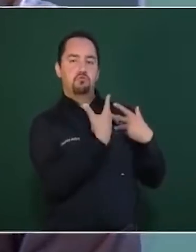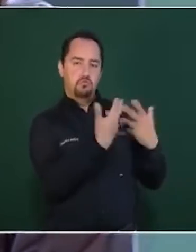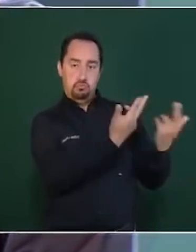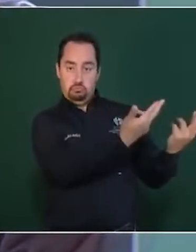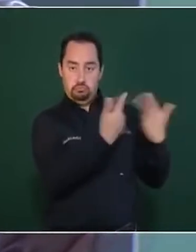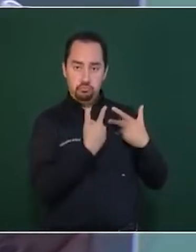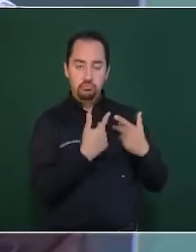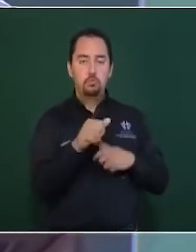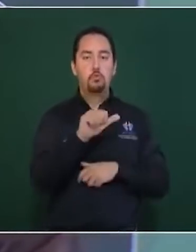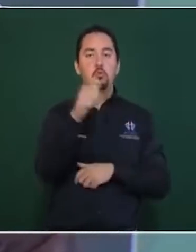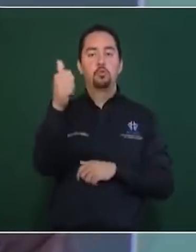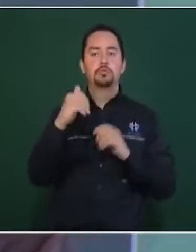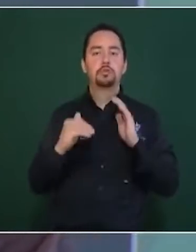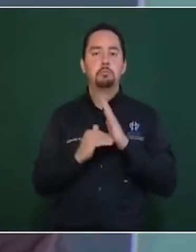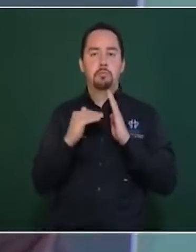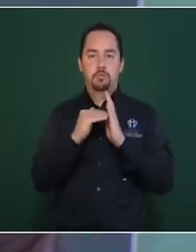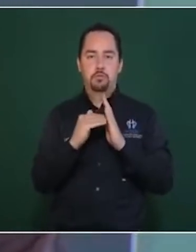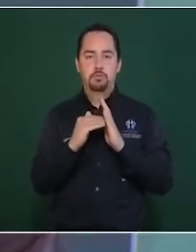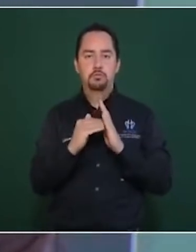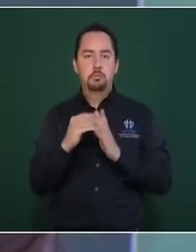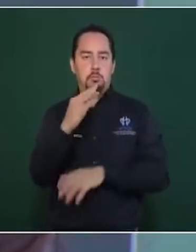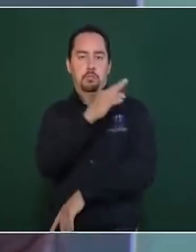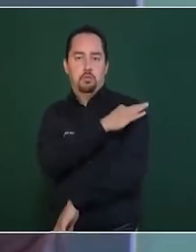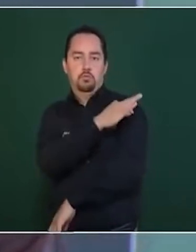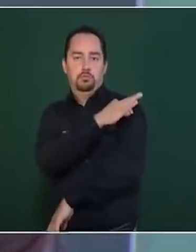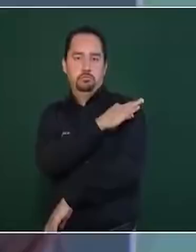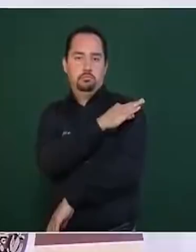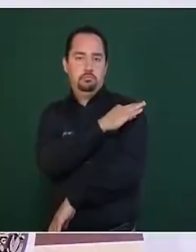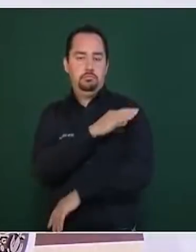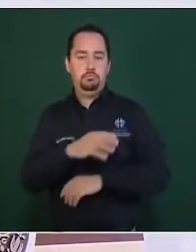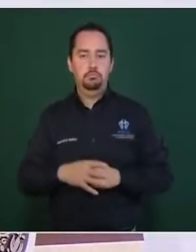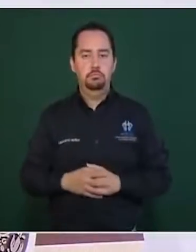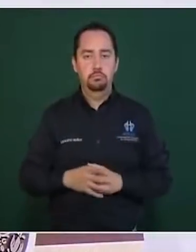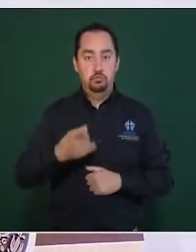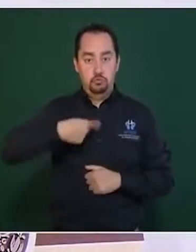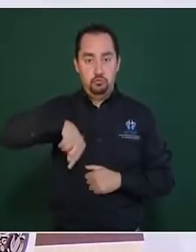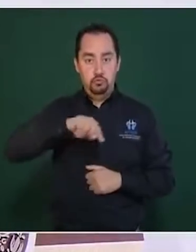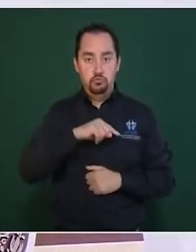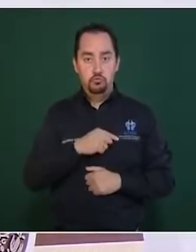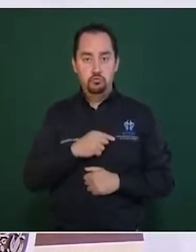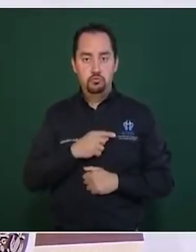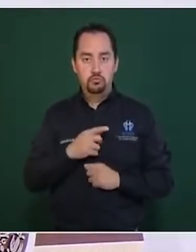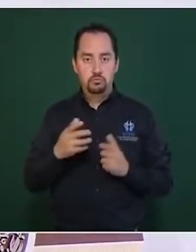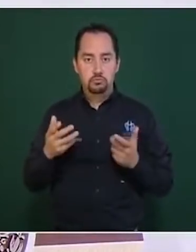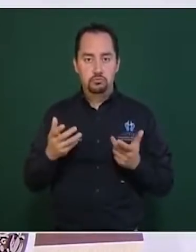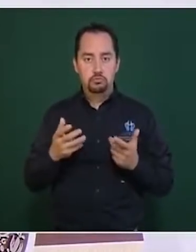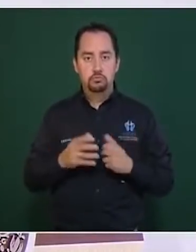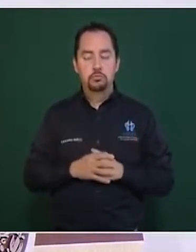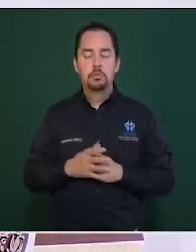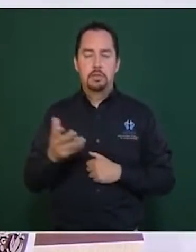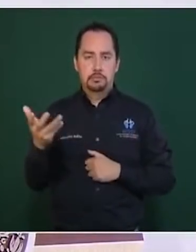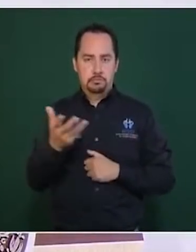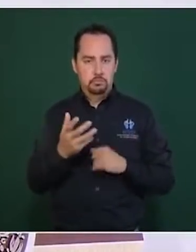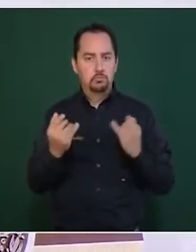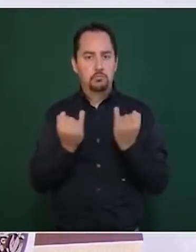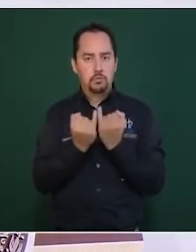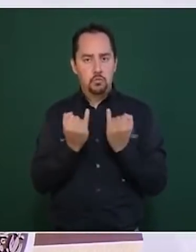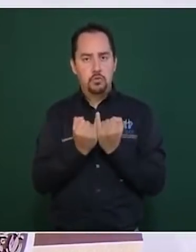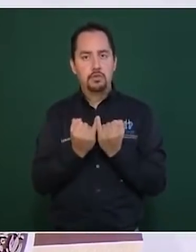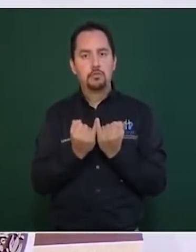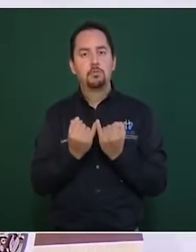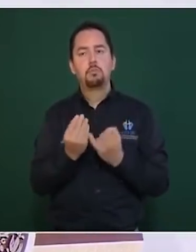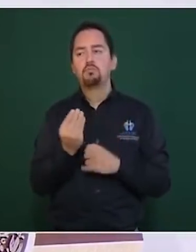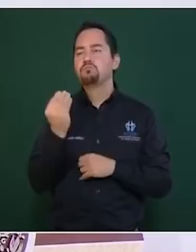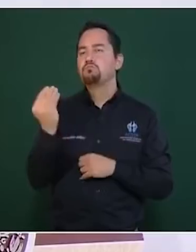de dosis y nosotros hemos hecho lo propio también donando